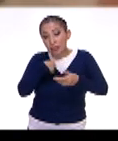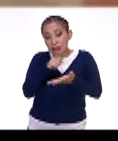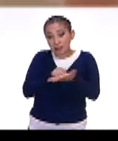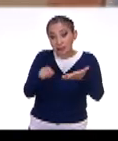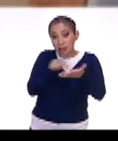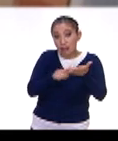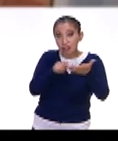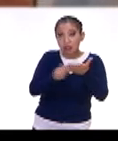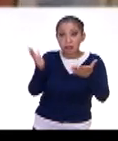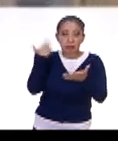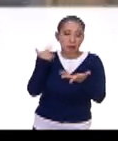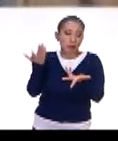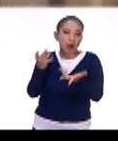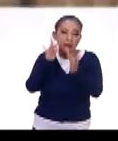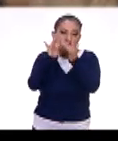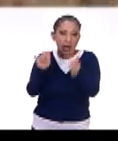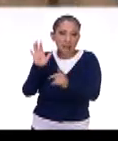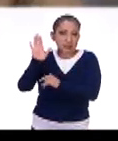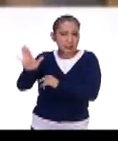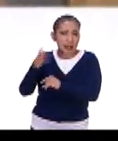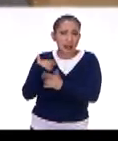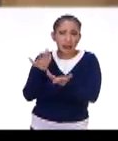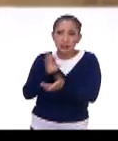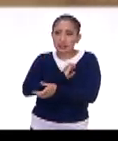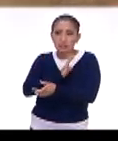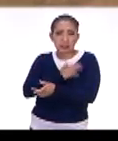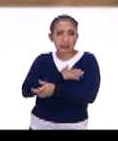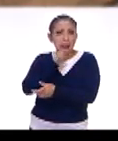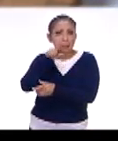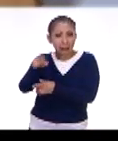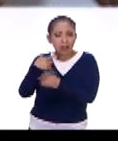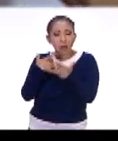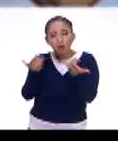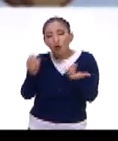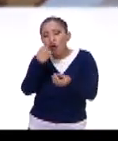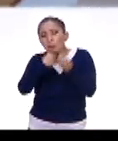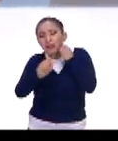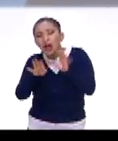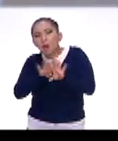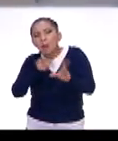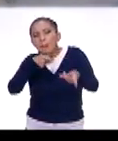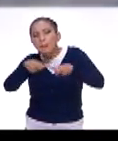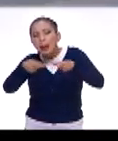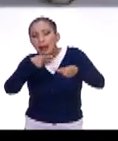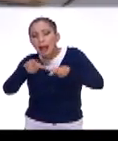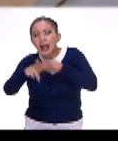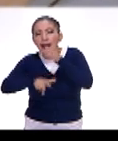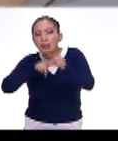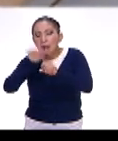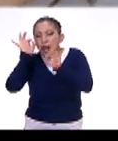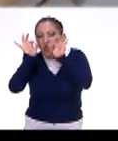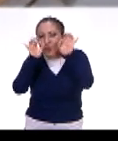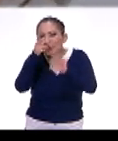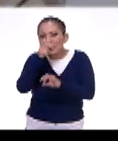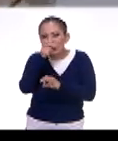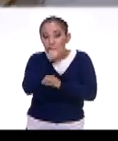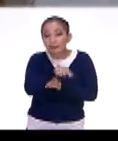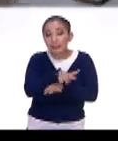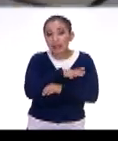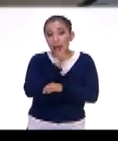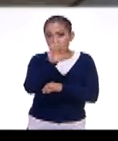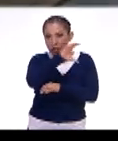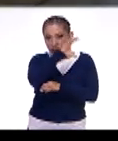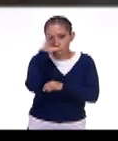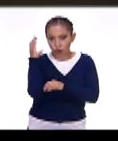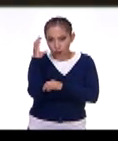en recetarios franceses o en recetarios españoles sobre el consumo de los insectos. Y sobre todo, hay unas